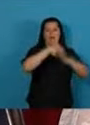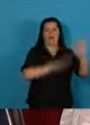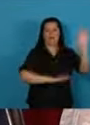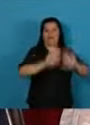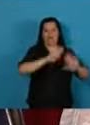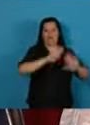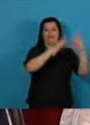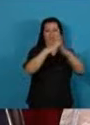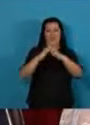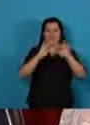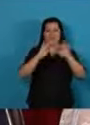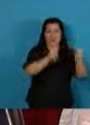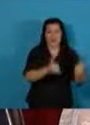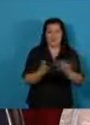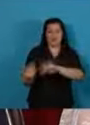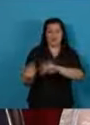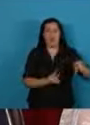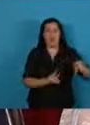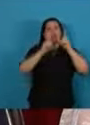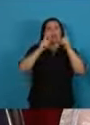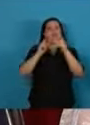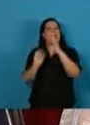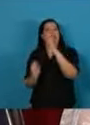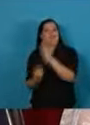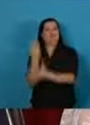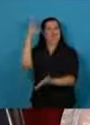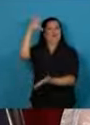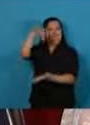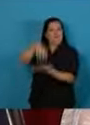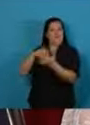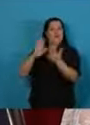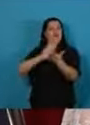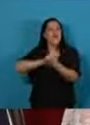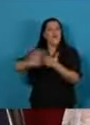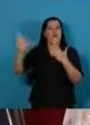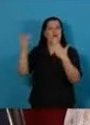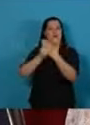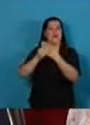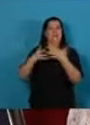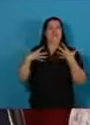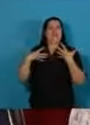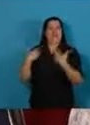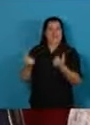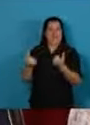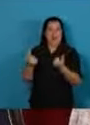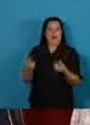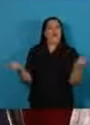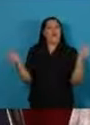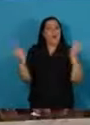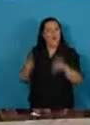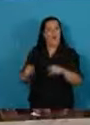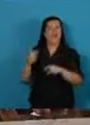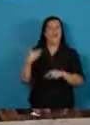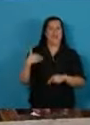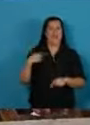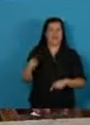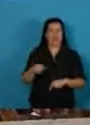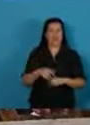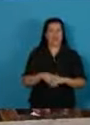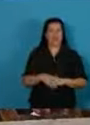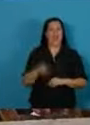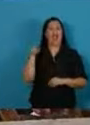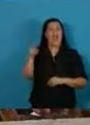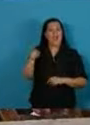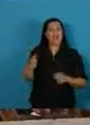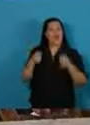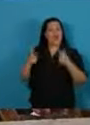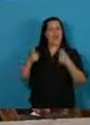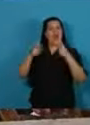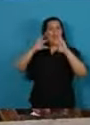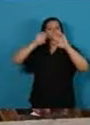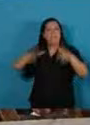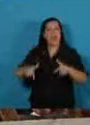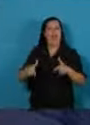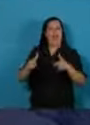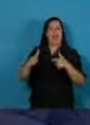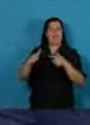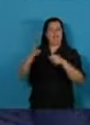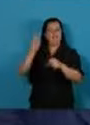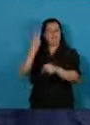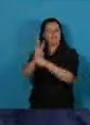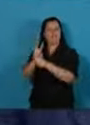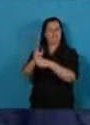restituir el Ministerio de Salud para devolverle a la Argentina una política sanitaria